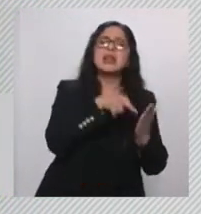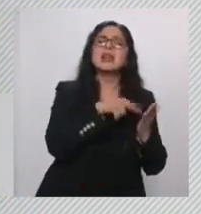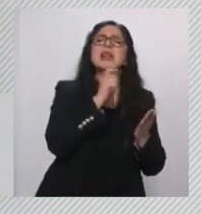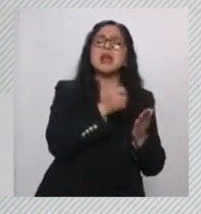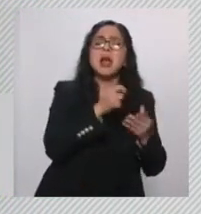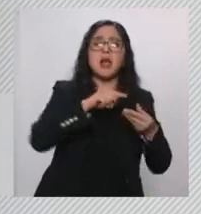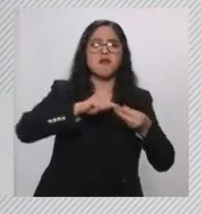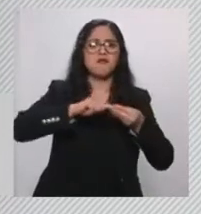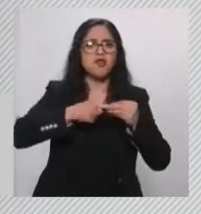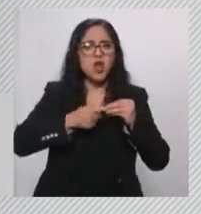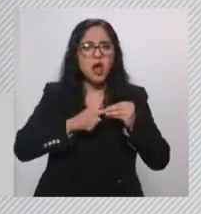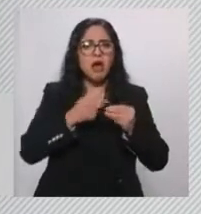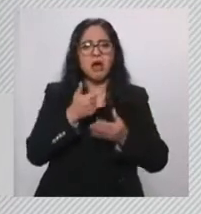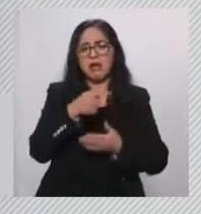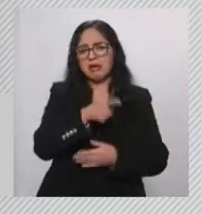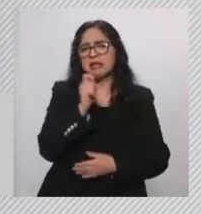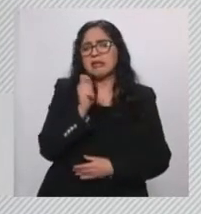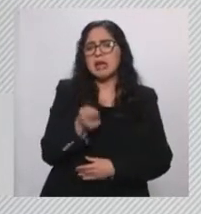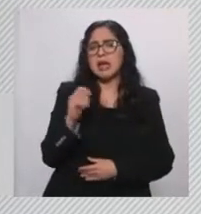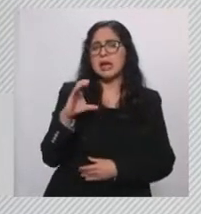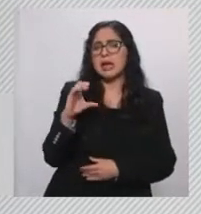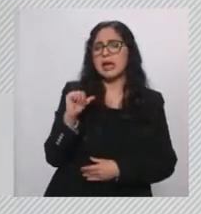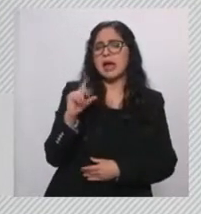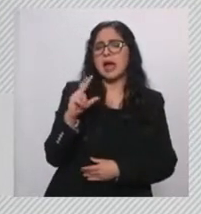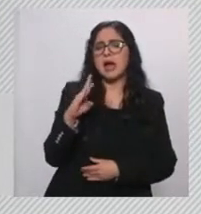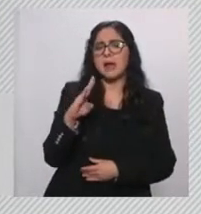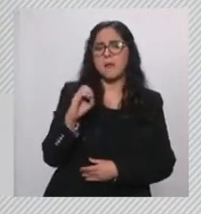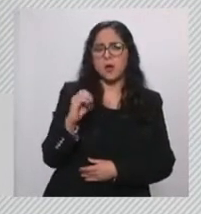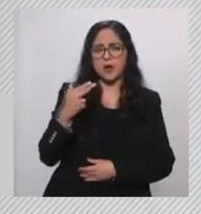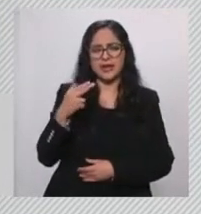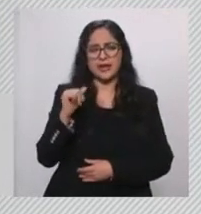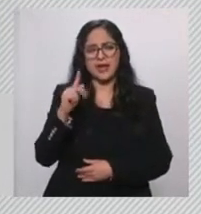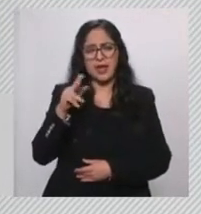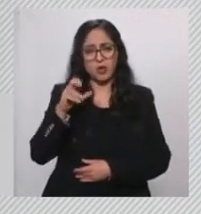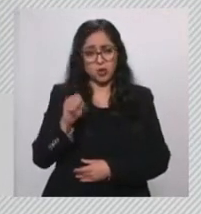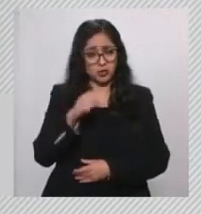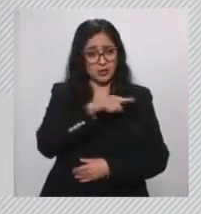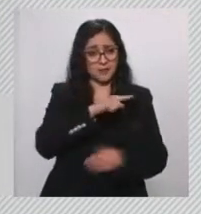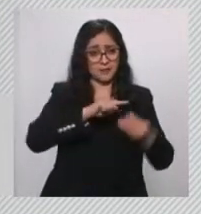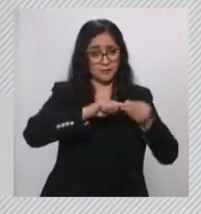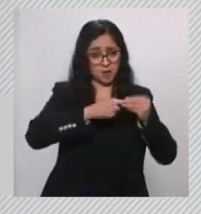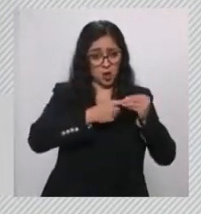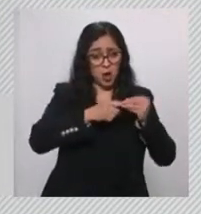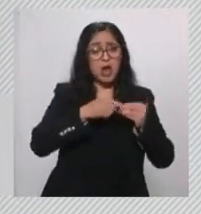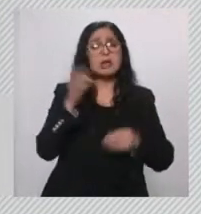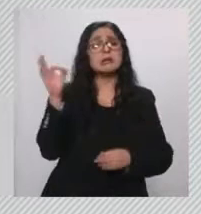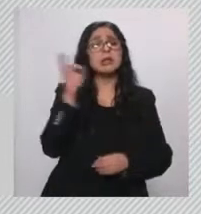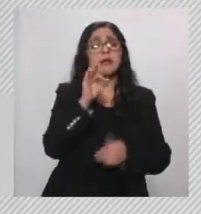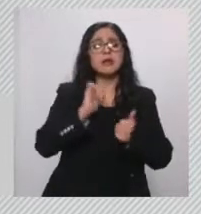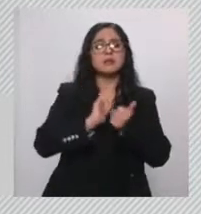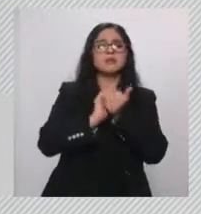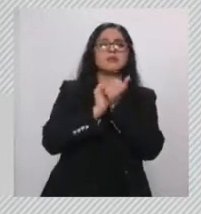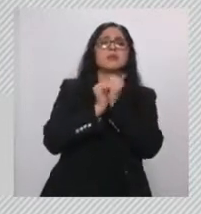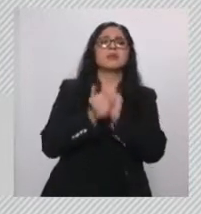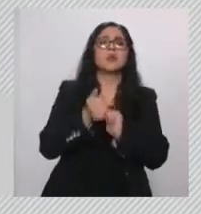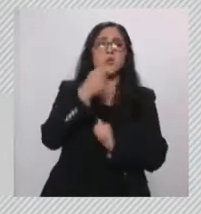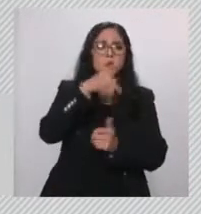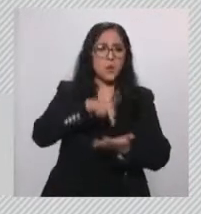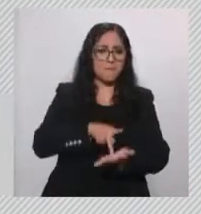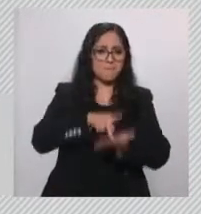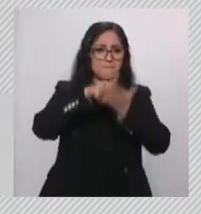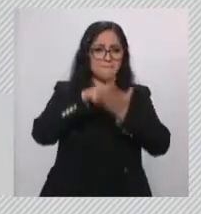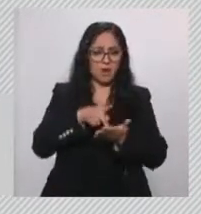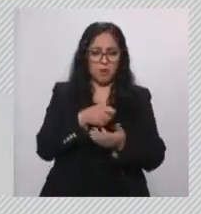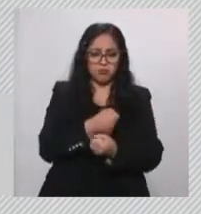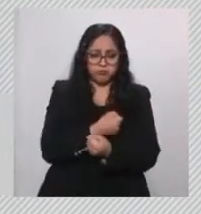muy importante de carbohidratos y que incluso podría subir tu masa corporal, tu peso, podrías verte con más